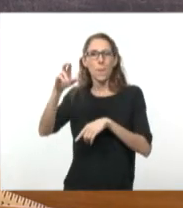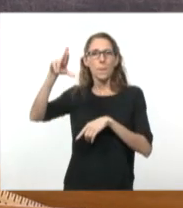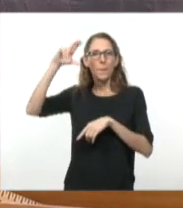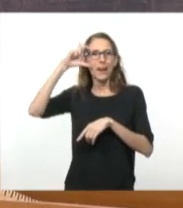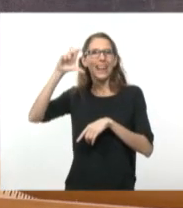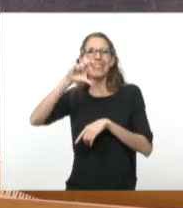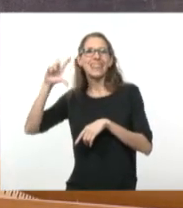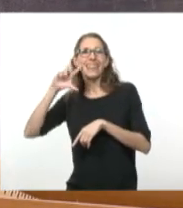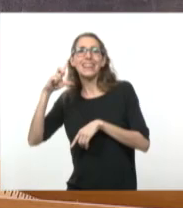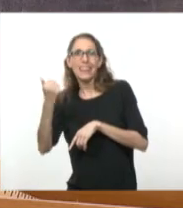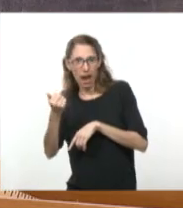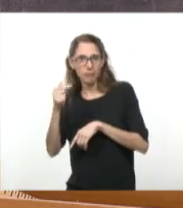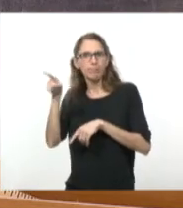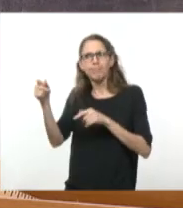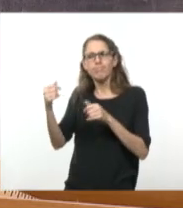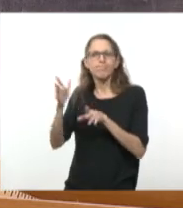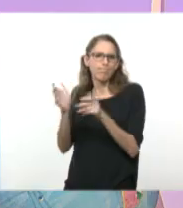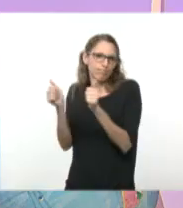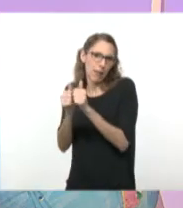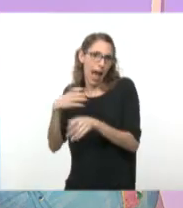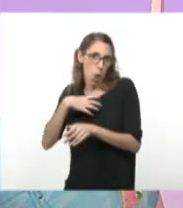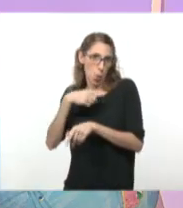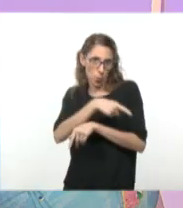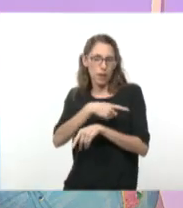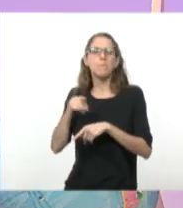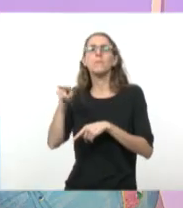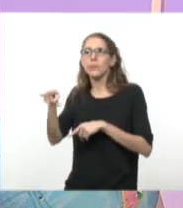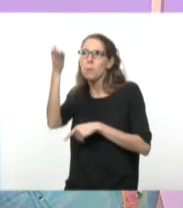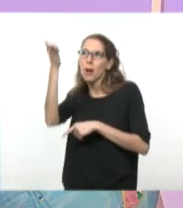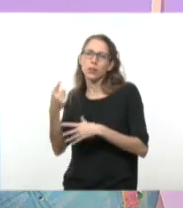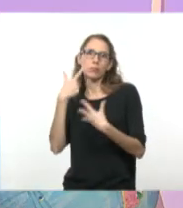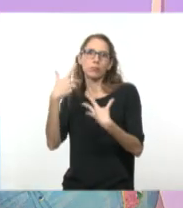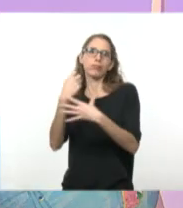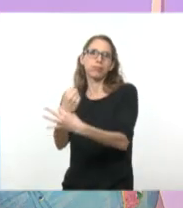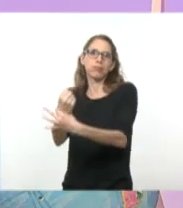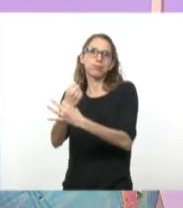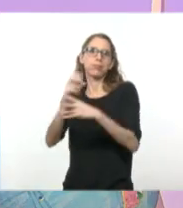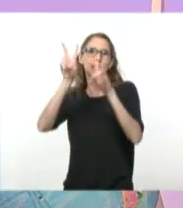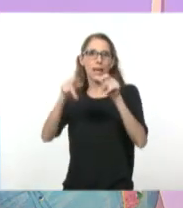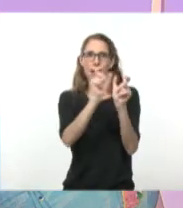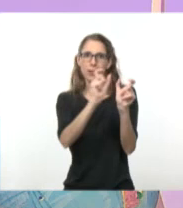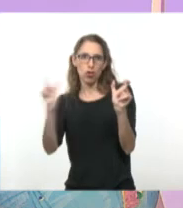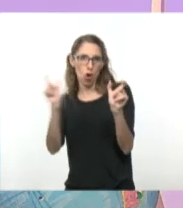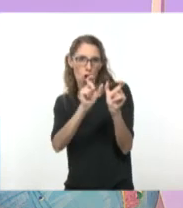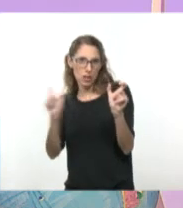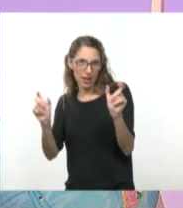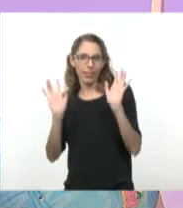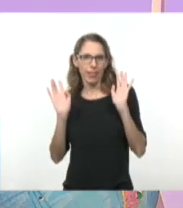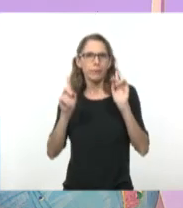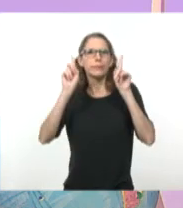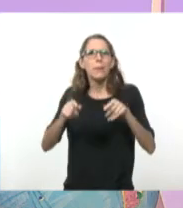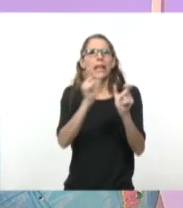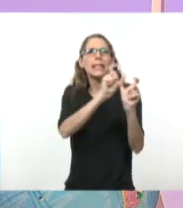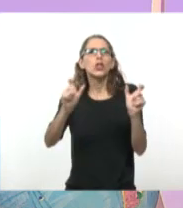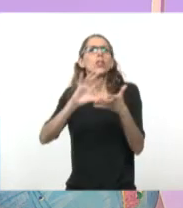es un súper referente de la historieta y de toda esta herencia de la historieta de distintas cosas, del